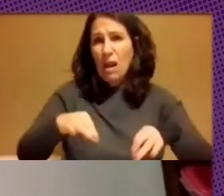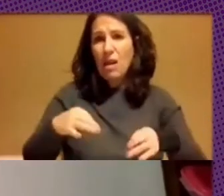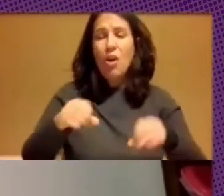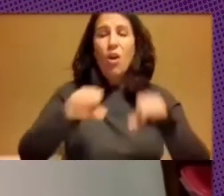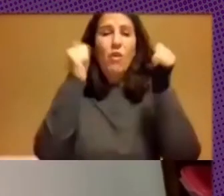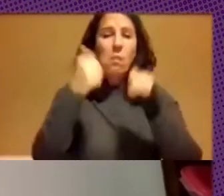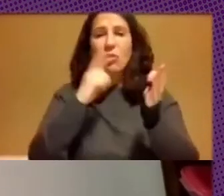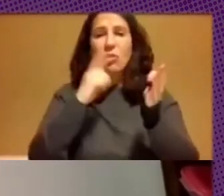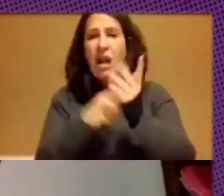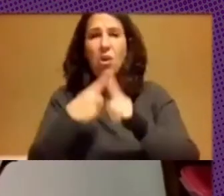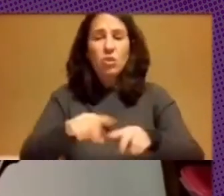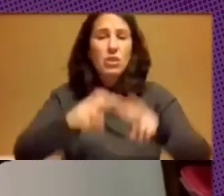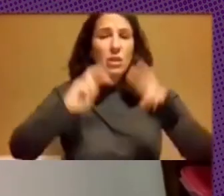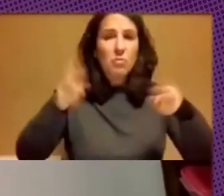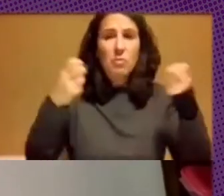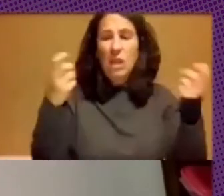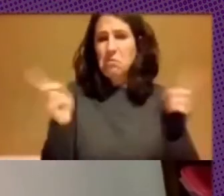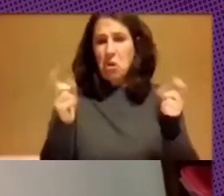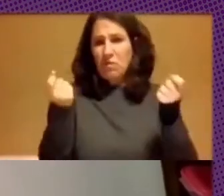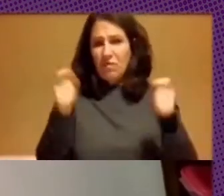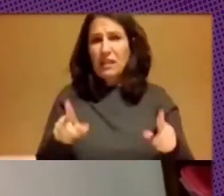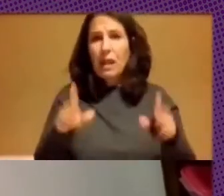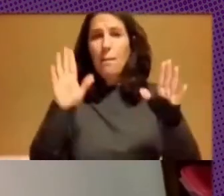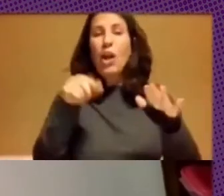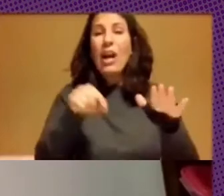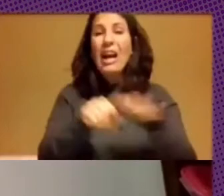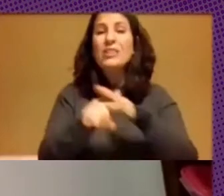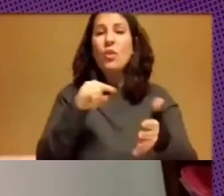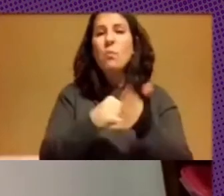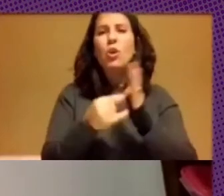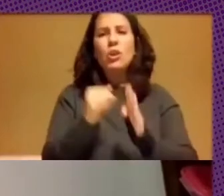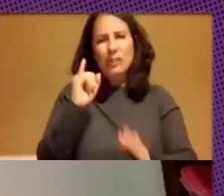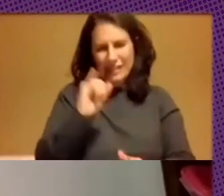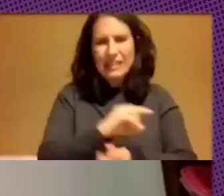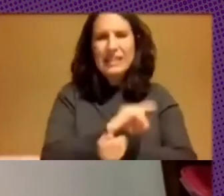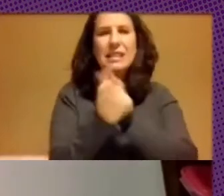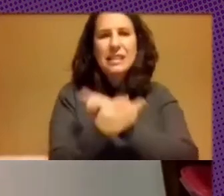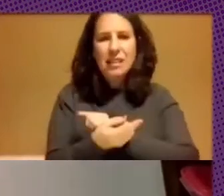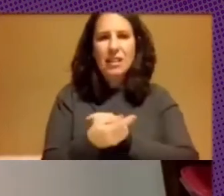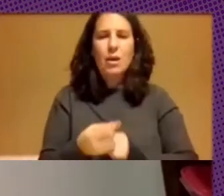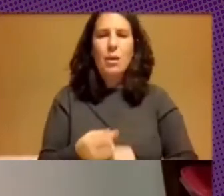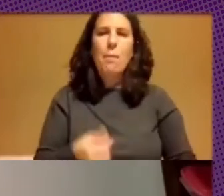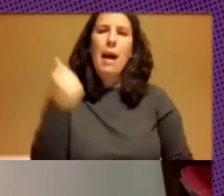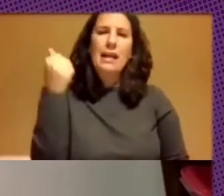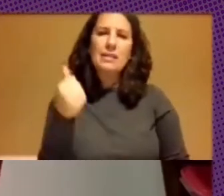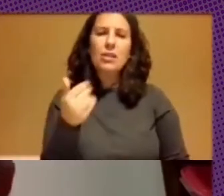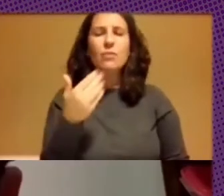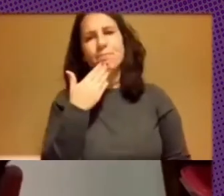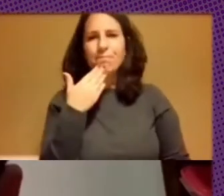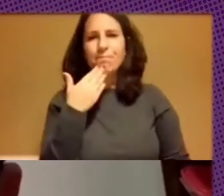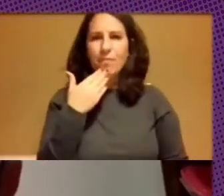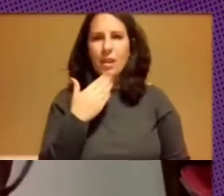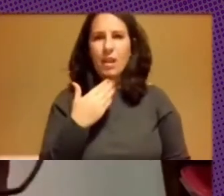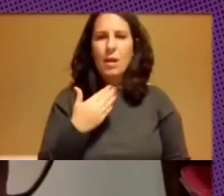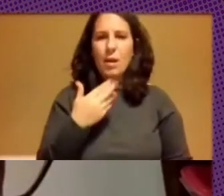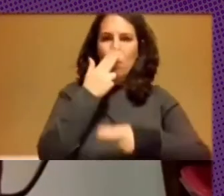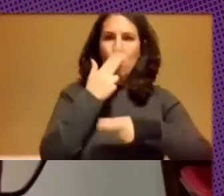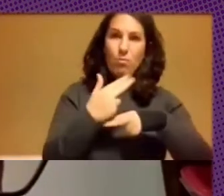ilegal, nada, pero sí lo que cambia es la gestión del proyecto. Que se pone más la camiseta el organismo